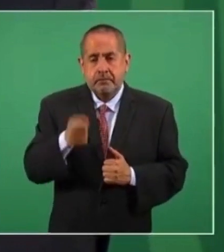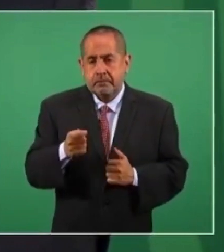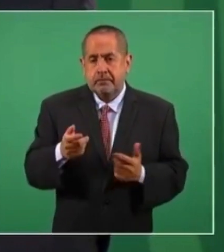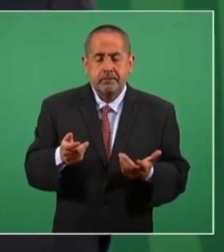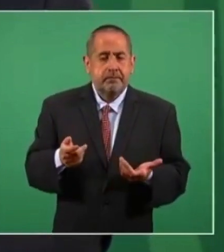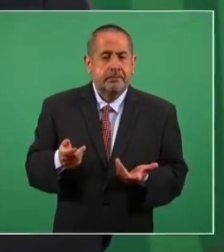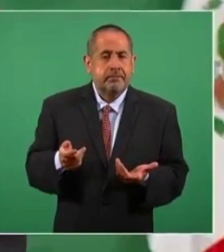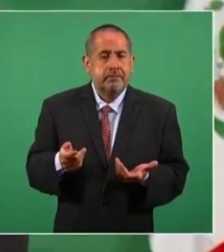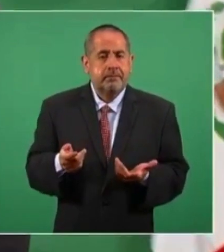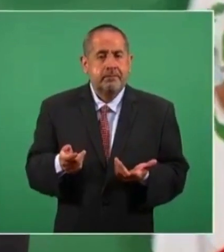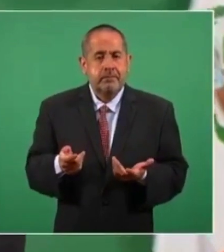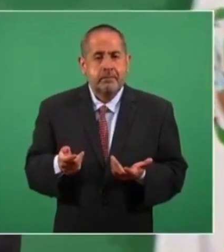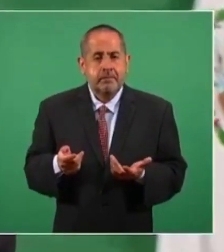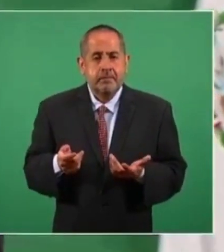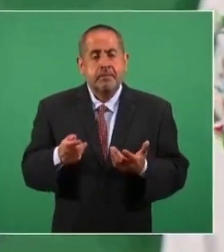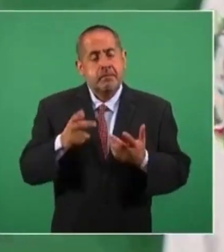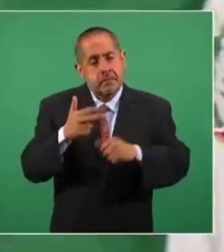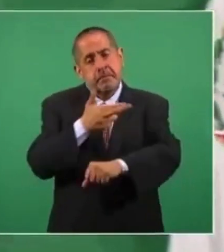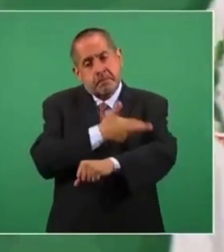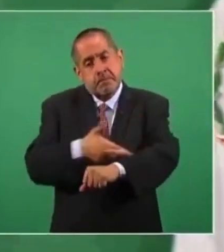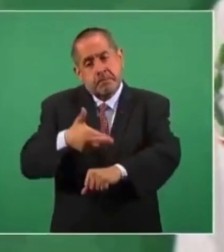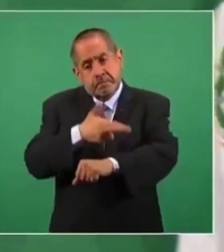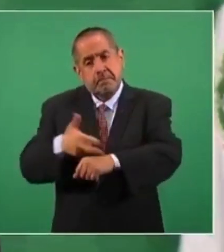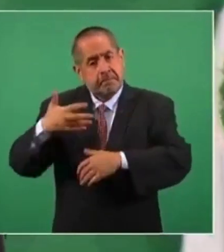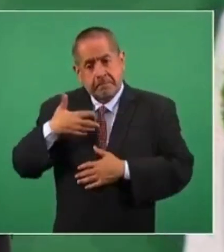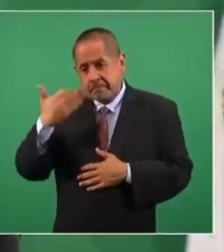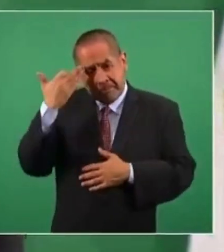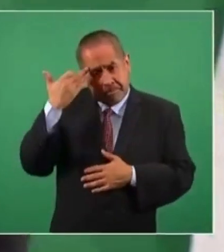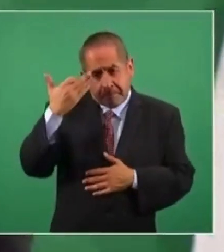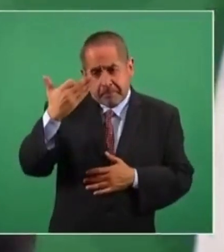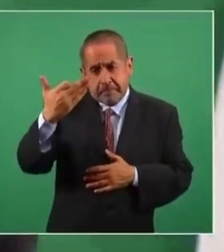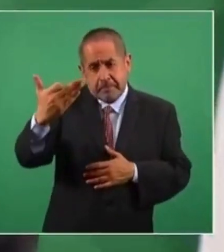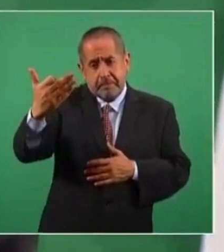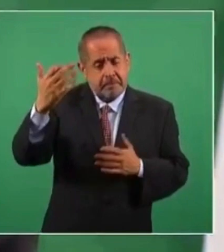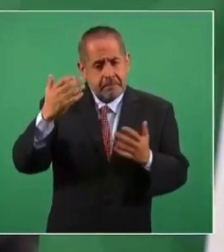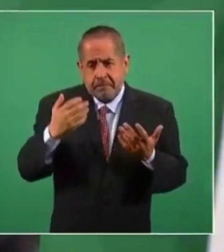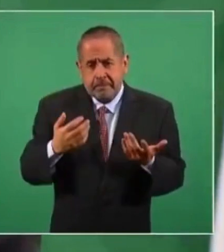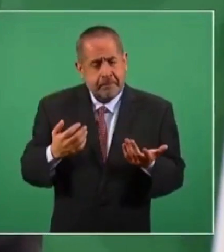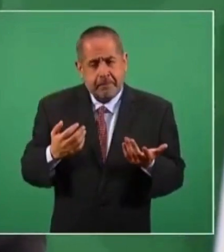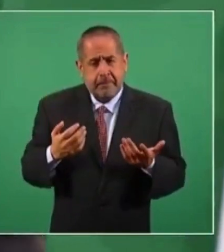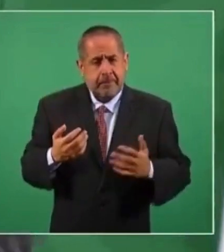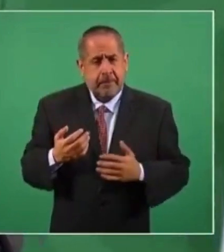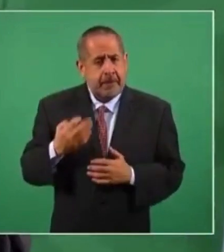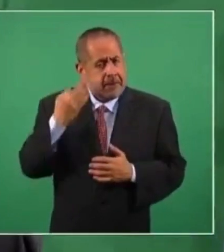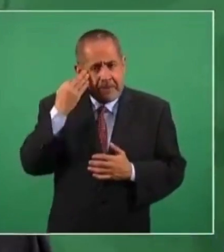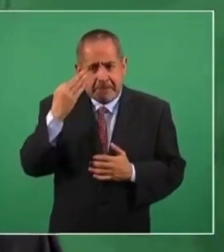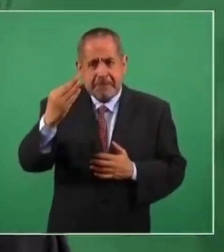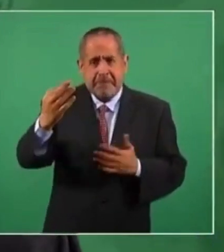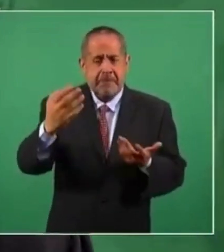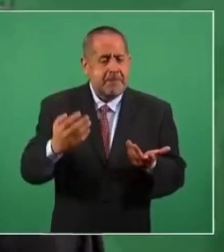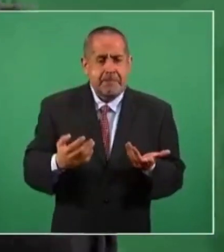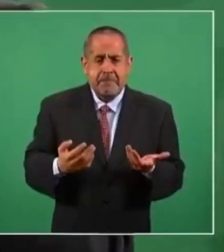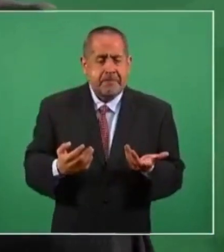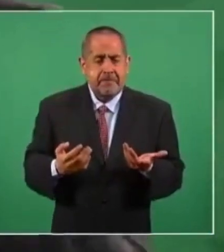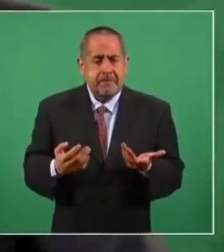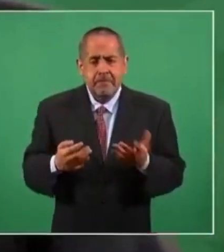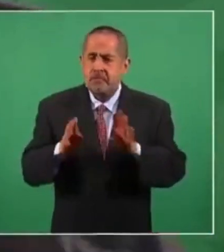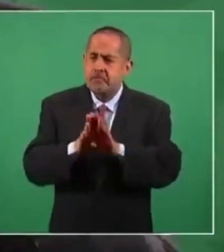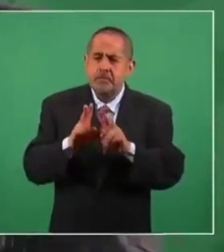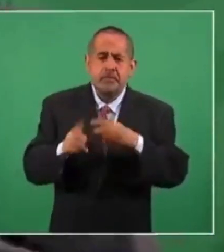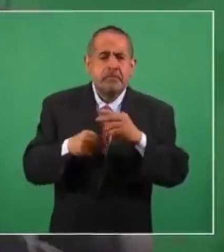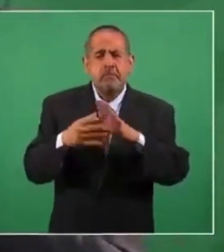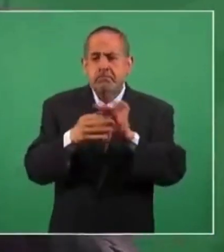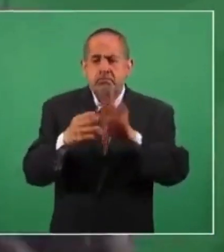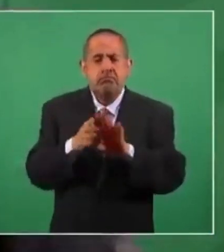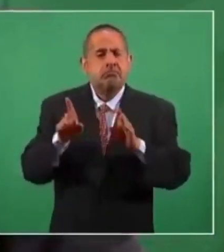les va a llevar un tiempo el definir